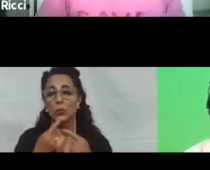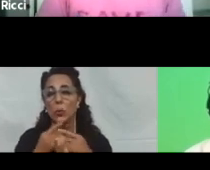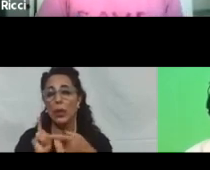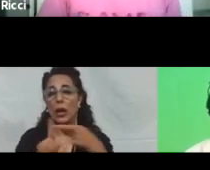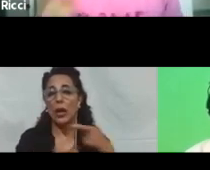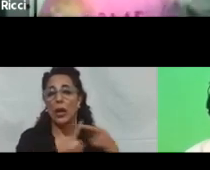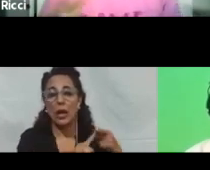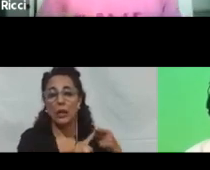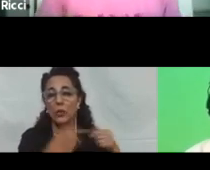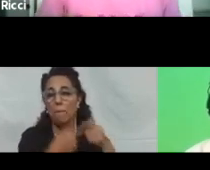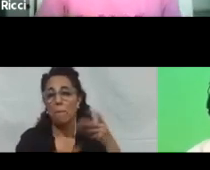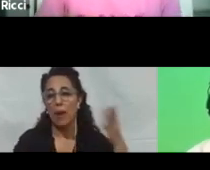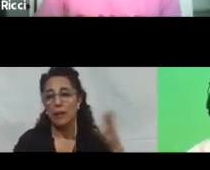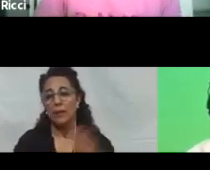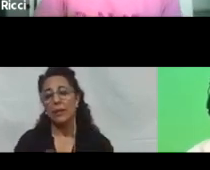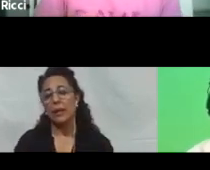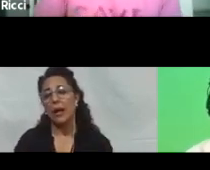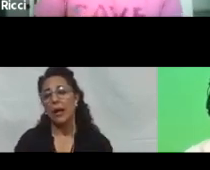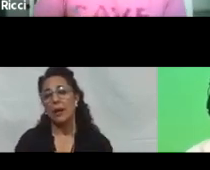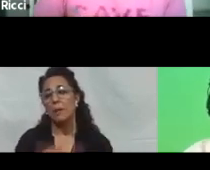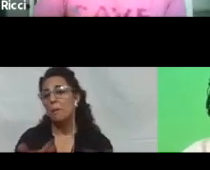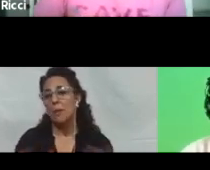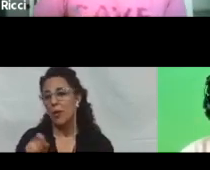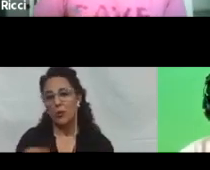material y demás, pero bueno, no para usted.